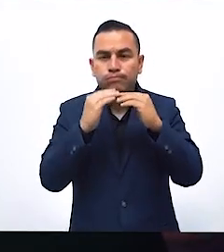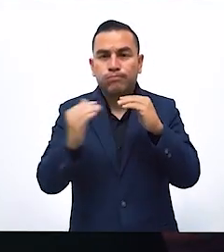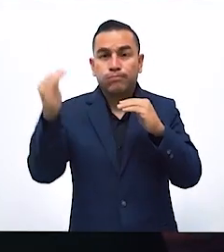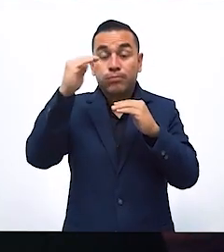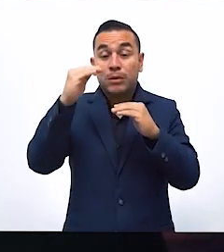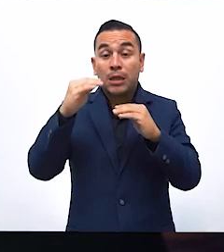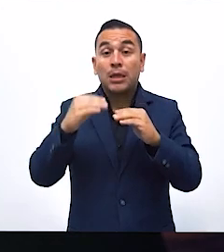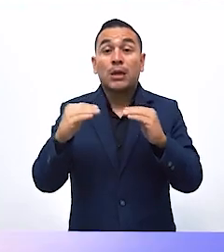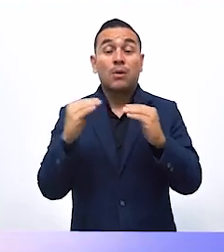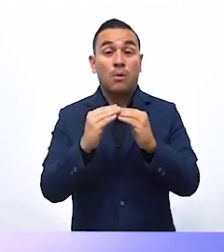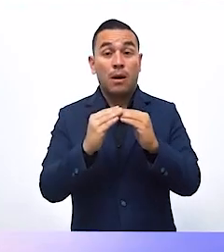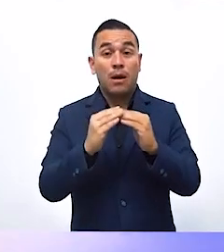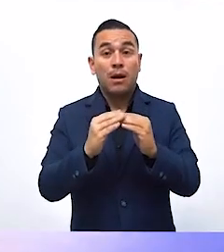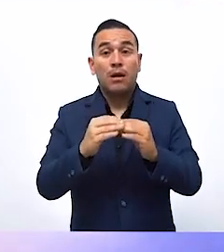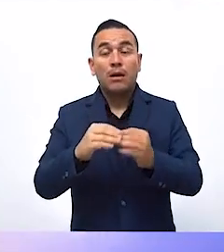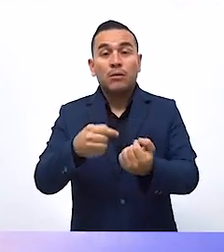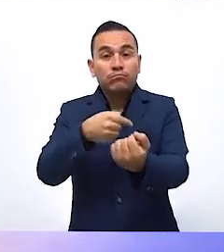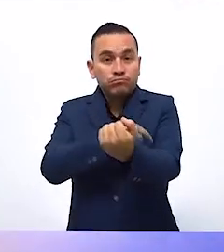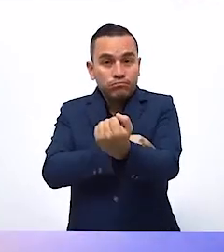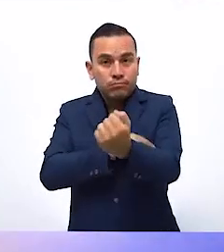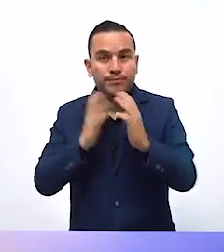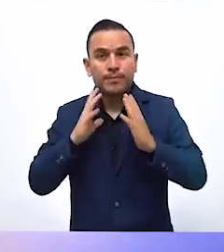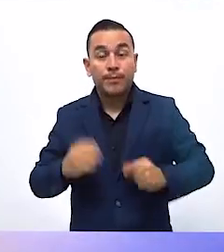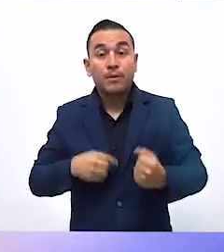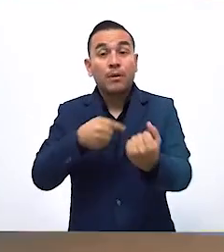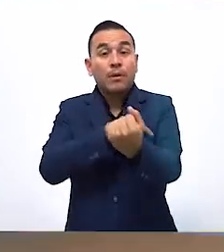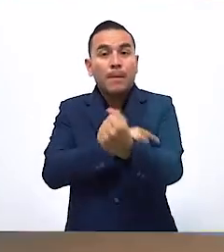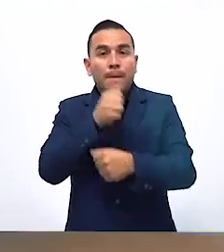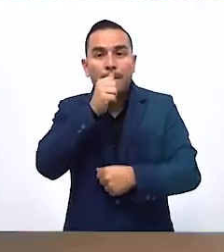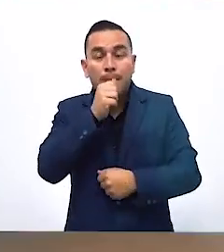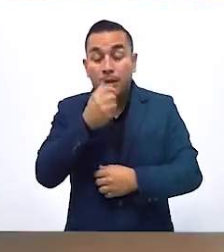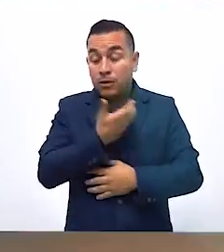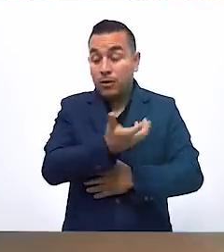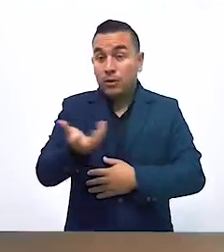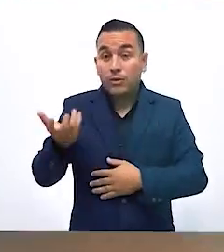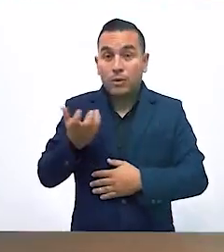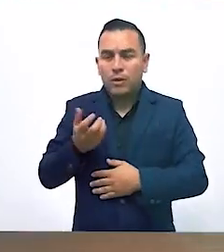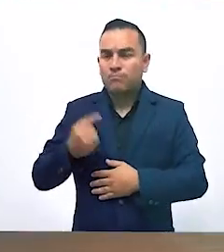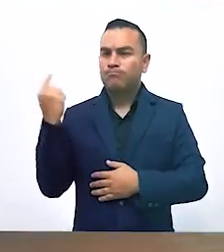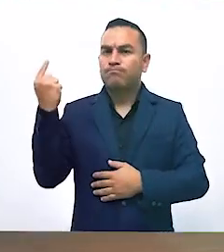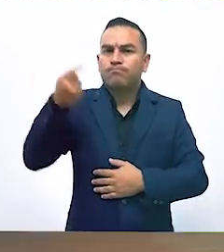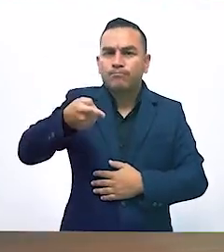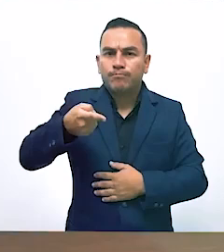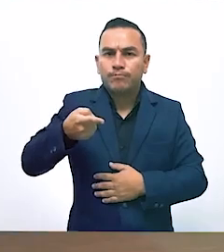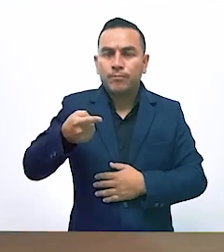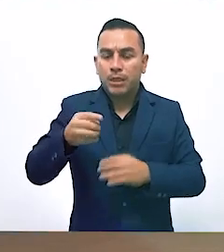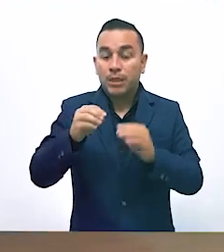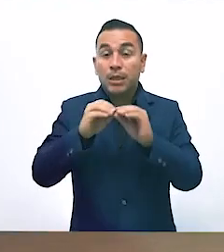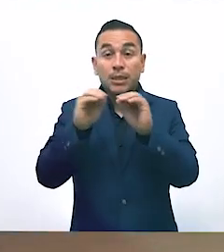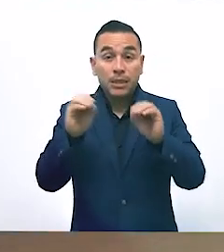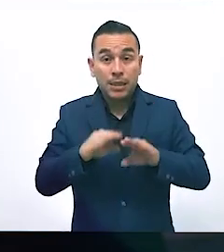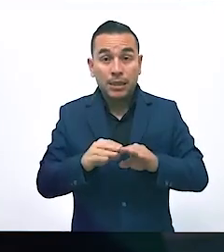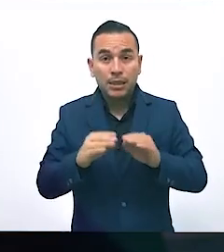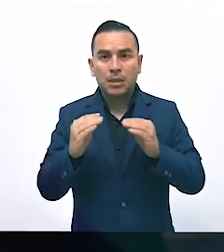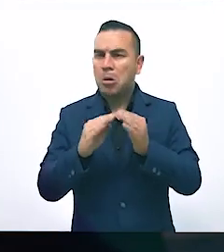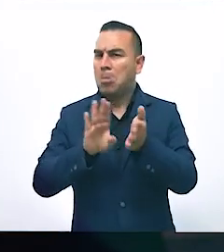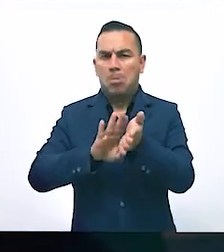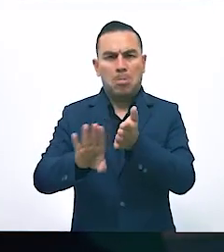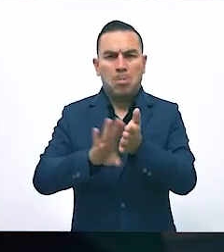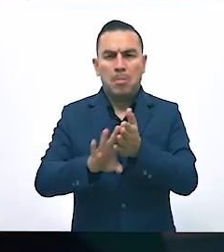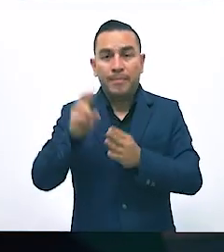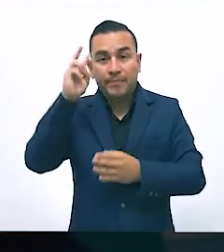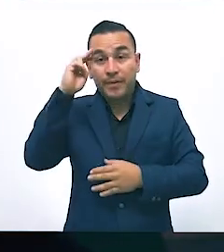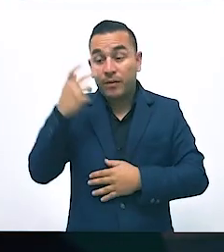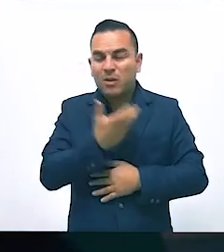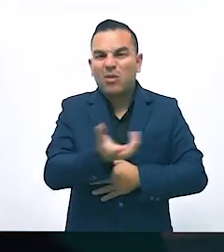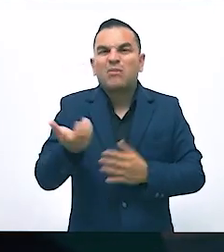público y privado. Esta formación es de carácter obligatorio para todo el personal de salud en línea y gratuita. Cada uno